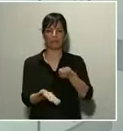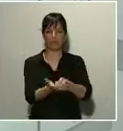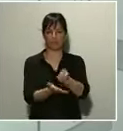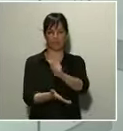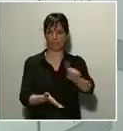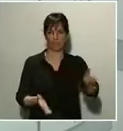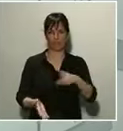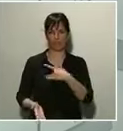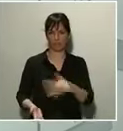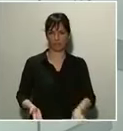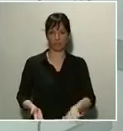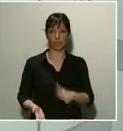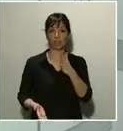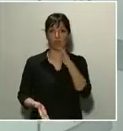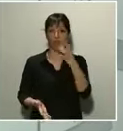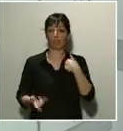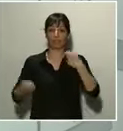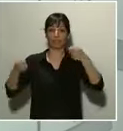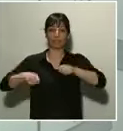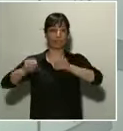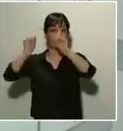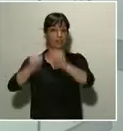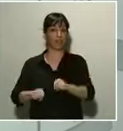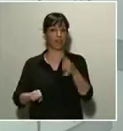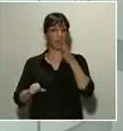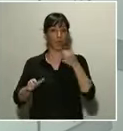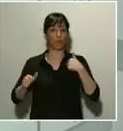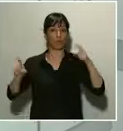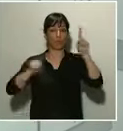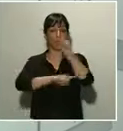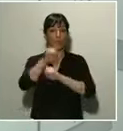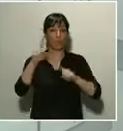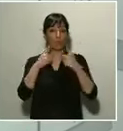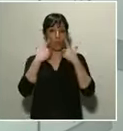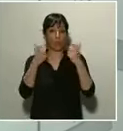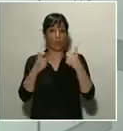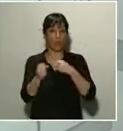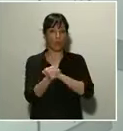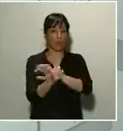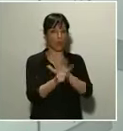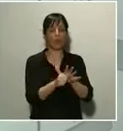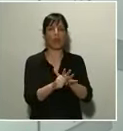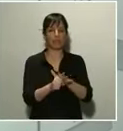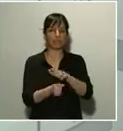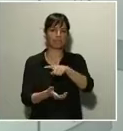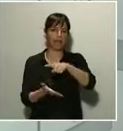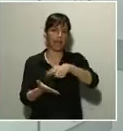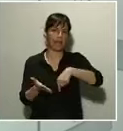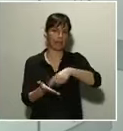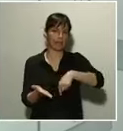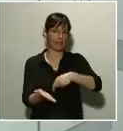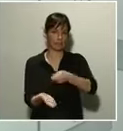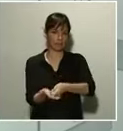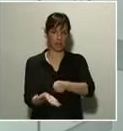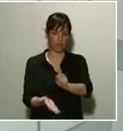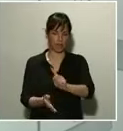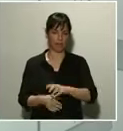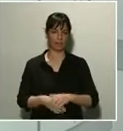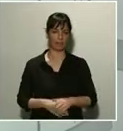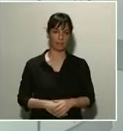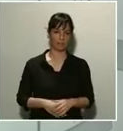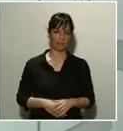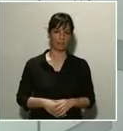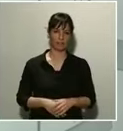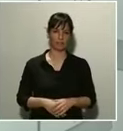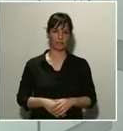que cerrar como consecuencia de esta crisis provocada por el coronavirus. La exención de este alquiler